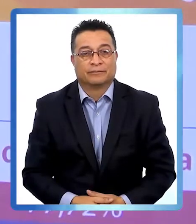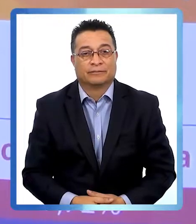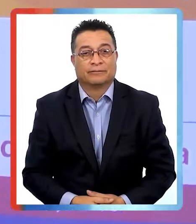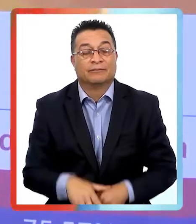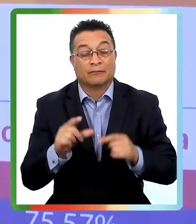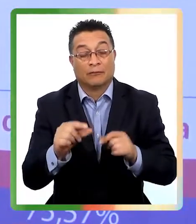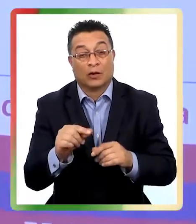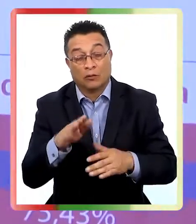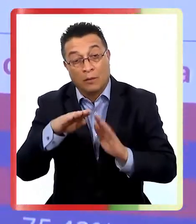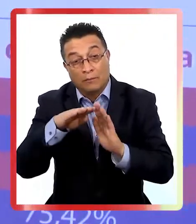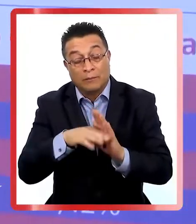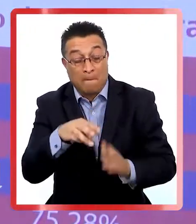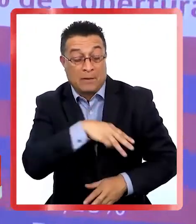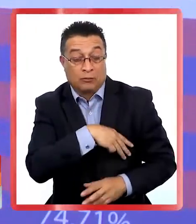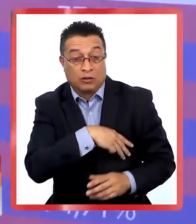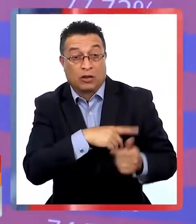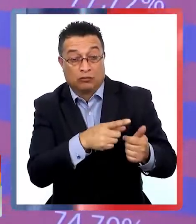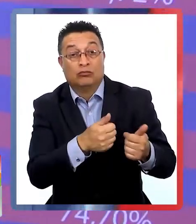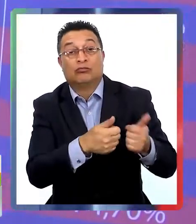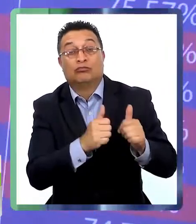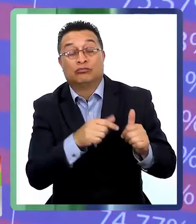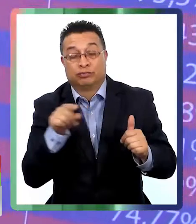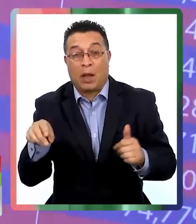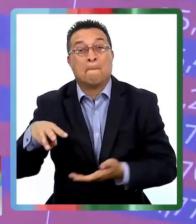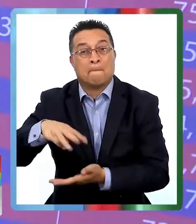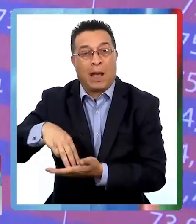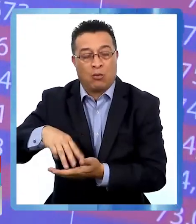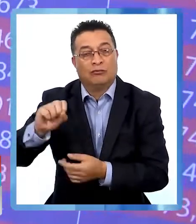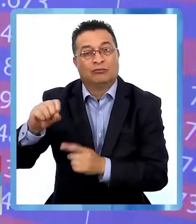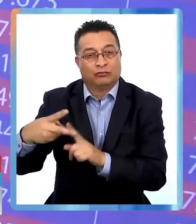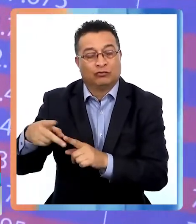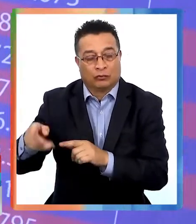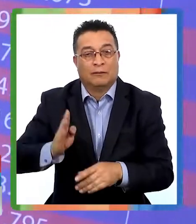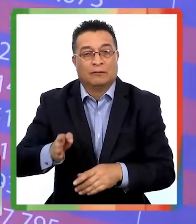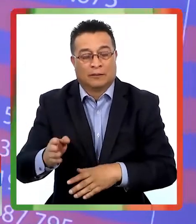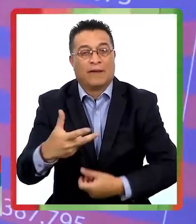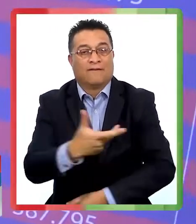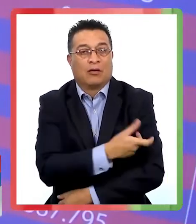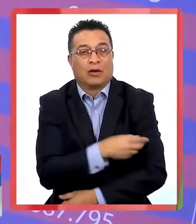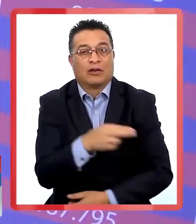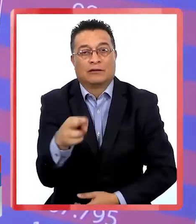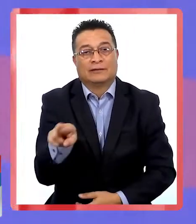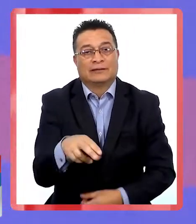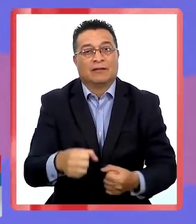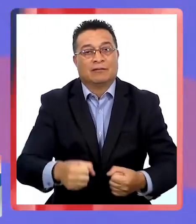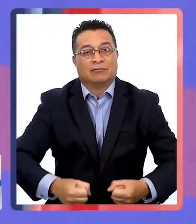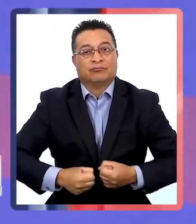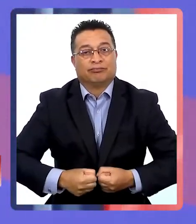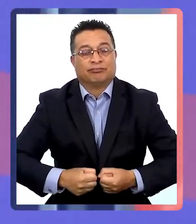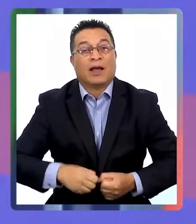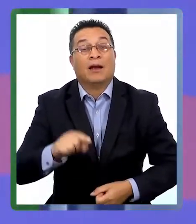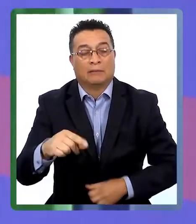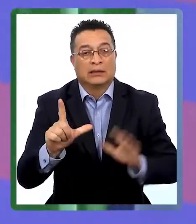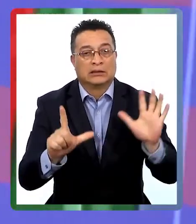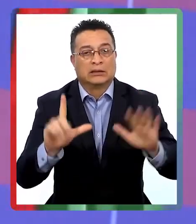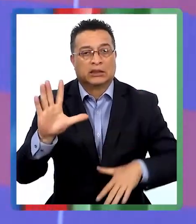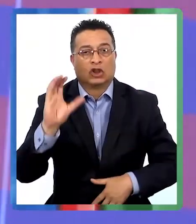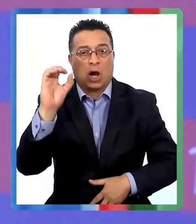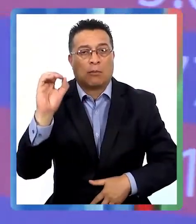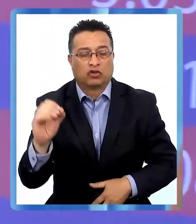Solo por debajo de la región metropolitana se encuentra la región del Maule en cuanto al avance de la vacunación de refuerzo, cifra que alcanza el